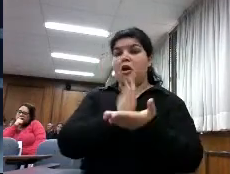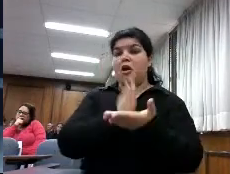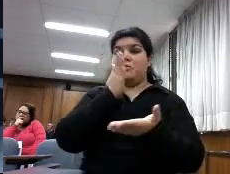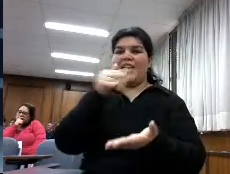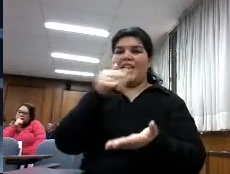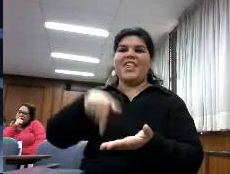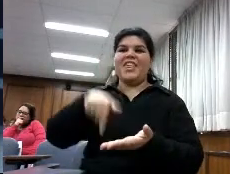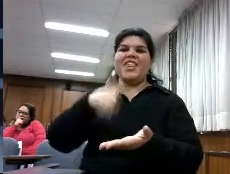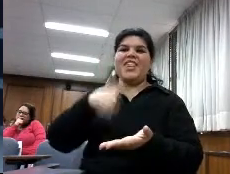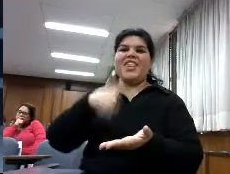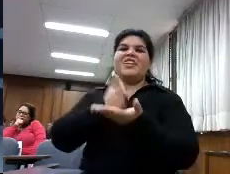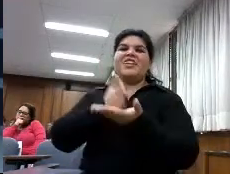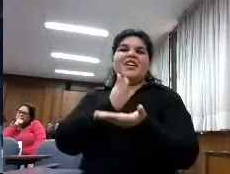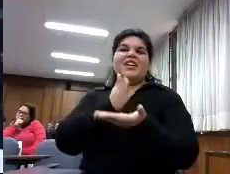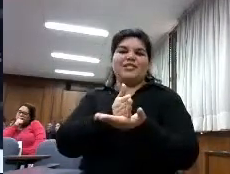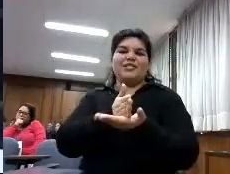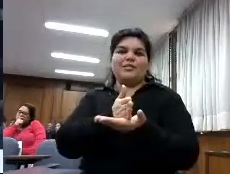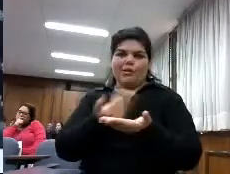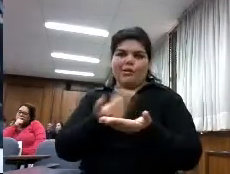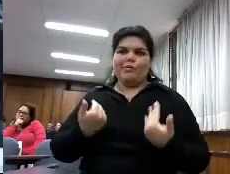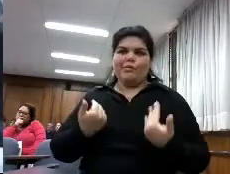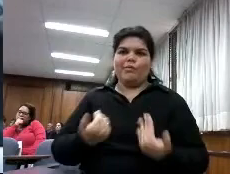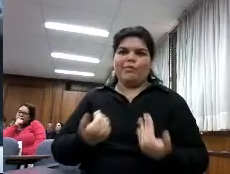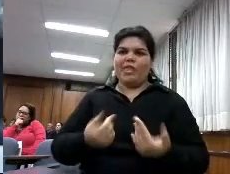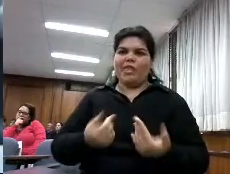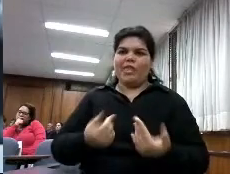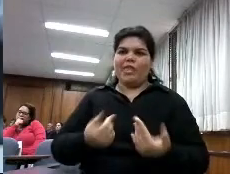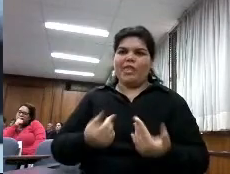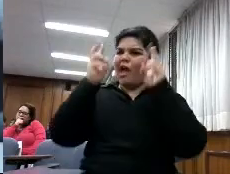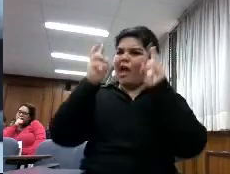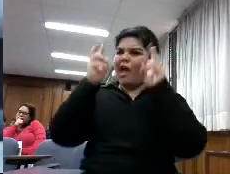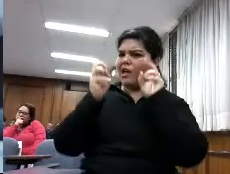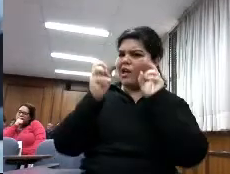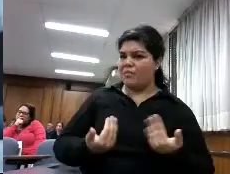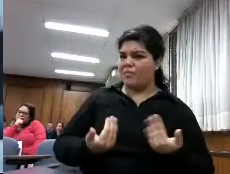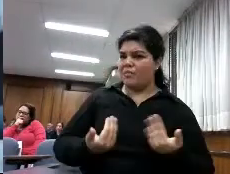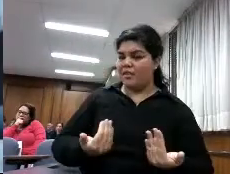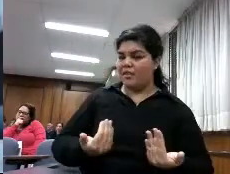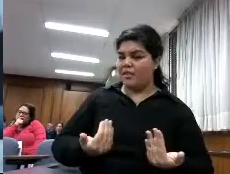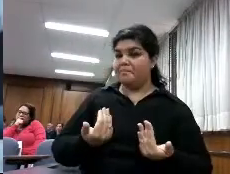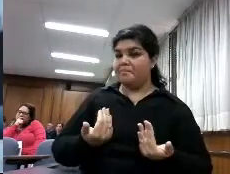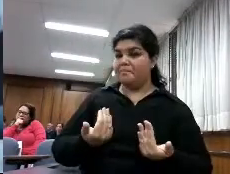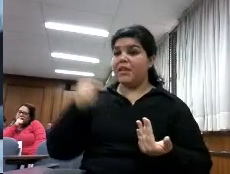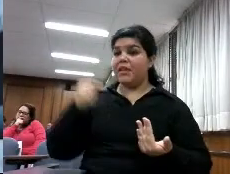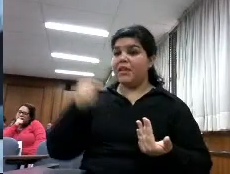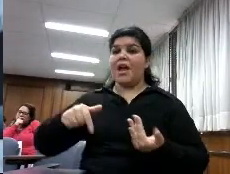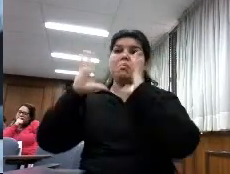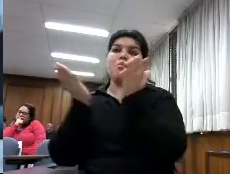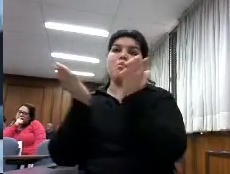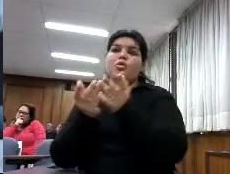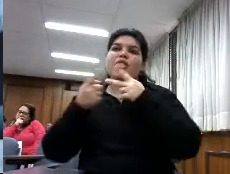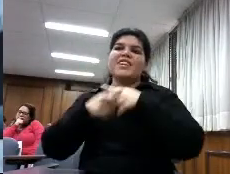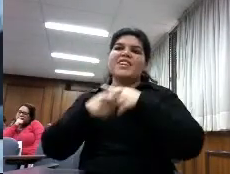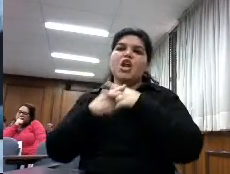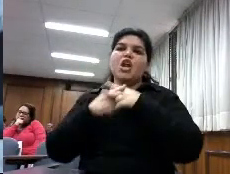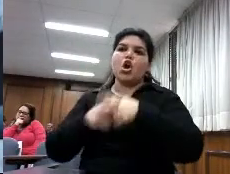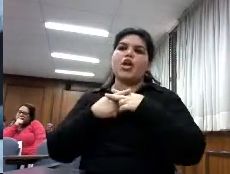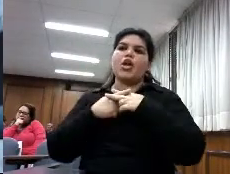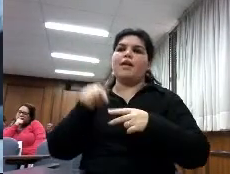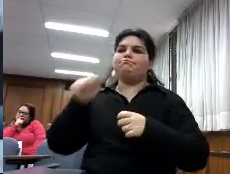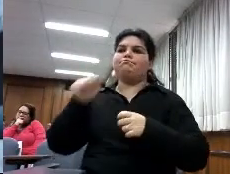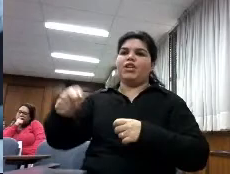penalista pero necesita cada vez más en este mundo que cada vez se complejiza más con las tecnologías tener conocimientos